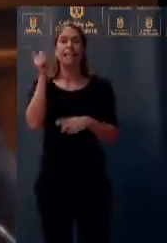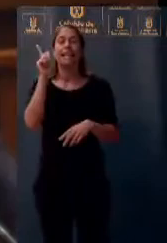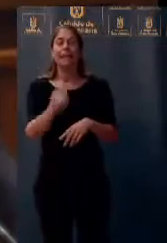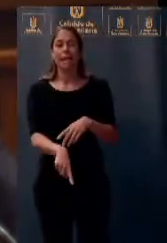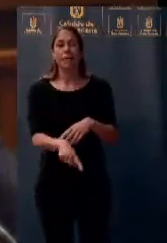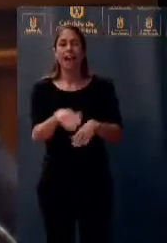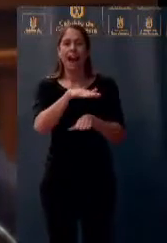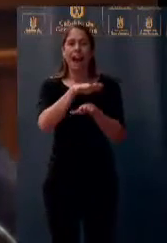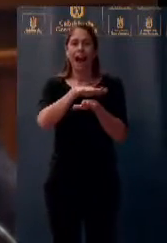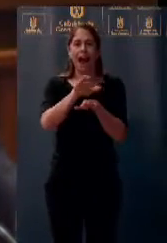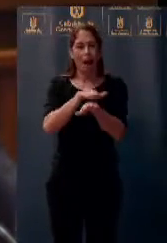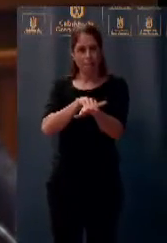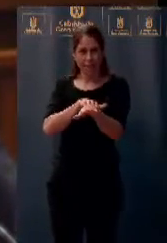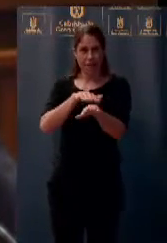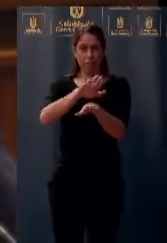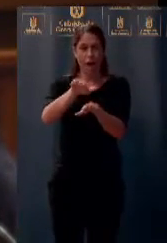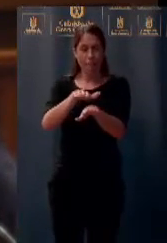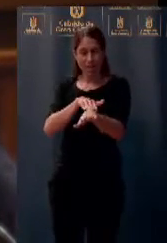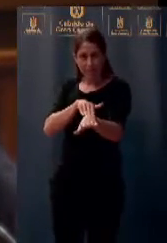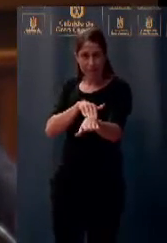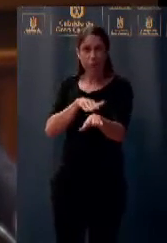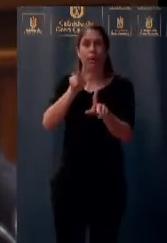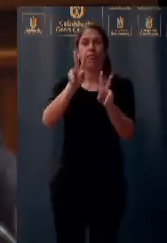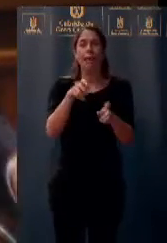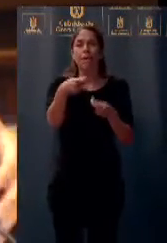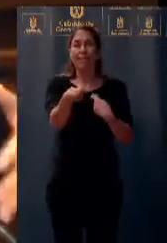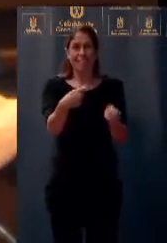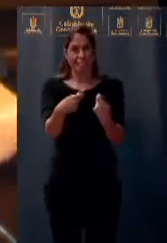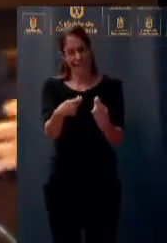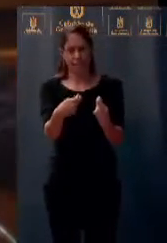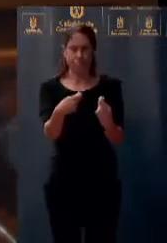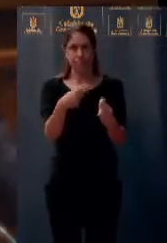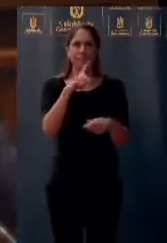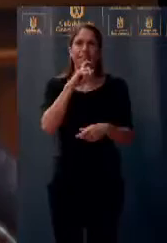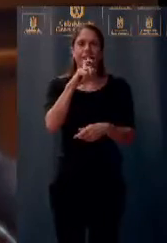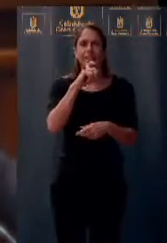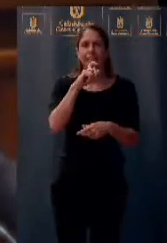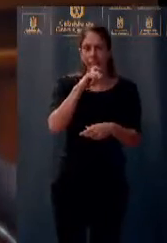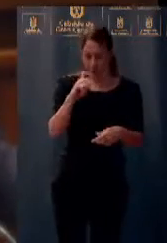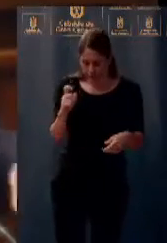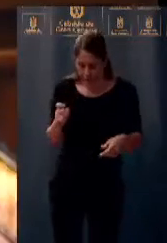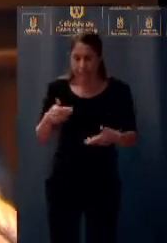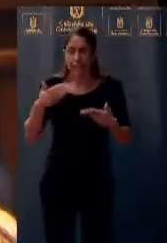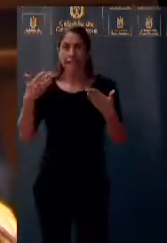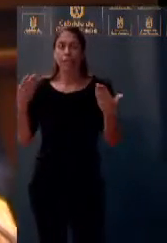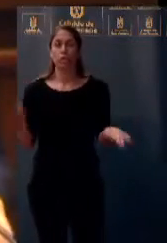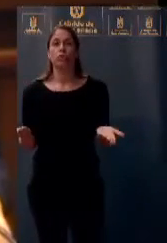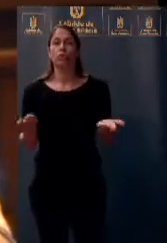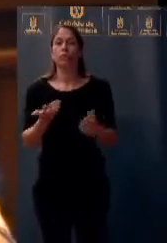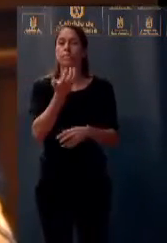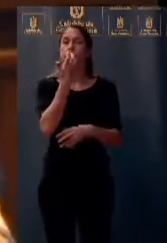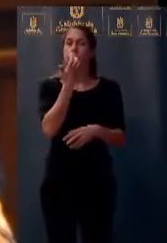sin aparcamiento para el pequeño comercio, que existe en esta travesía, un pequeño comercio que es de paso. Y por lo tanto, a no existir